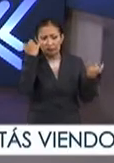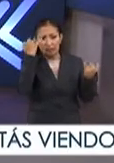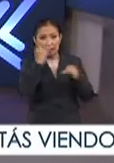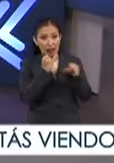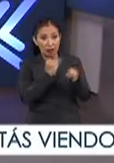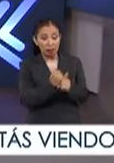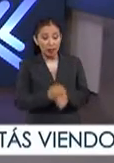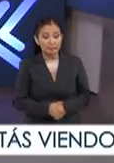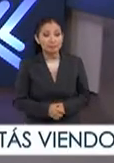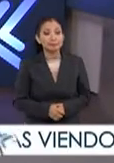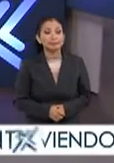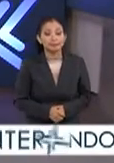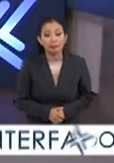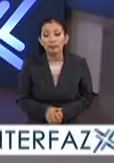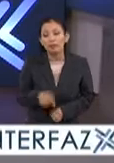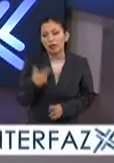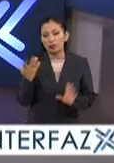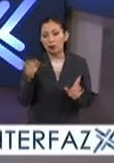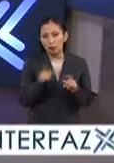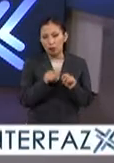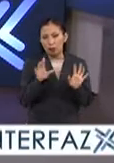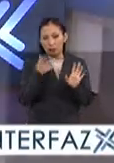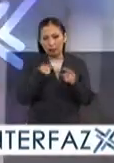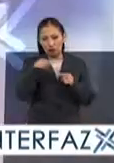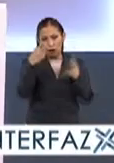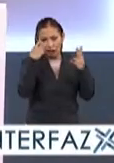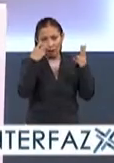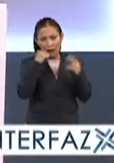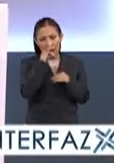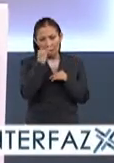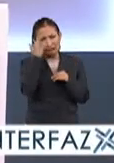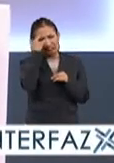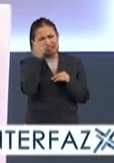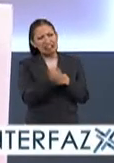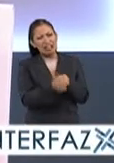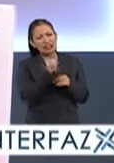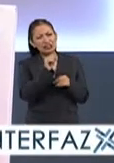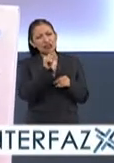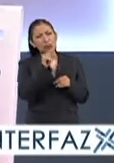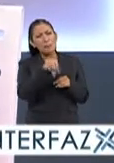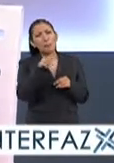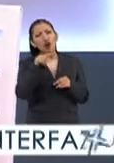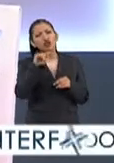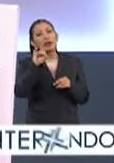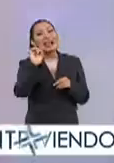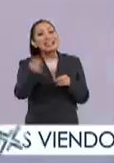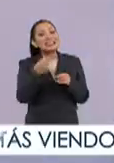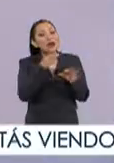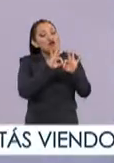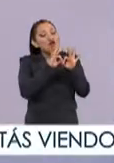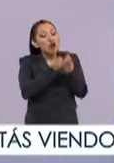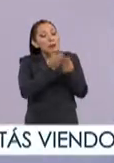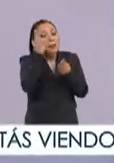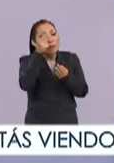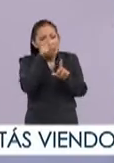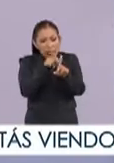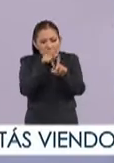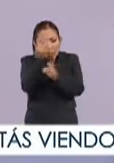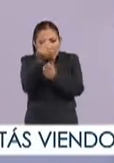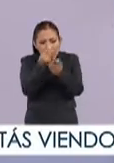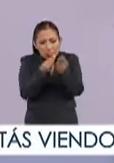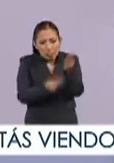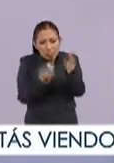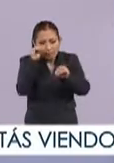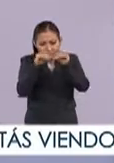internacionales y que solamente para la gente que nos está viendo que no ubica bien lo que es el stop motion es esta técnica de animación en la